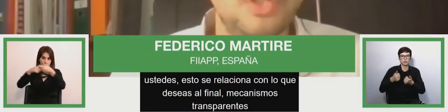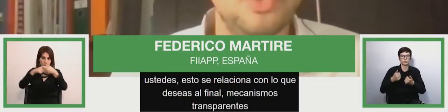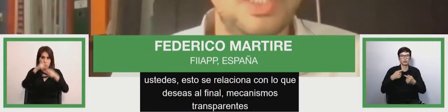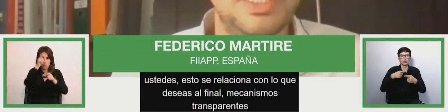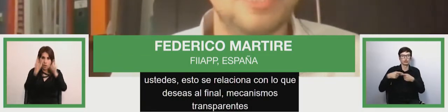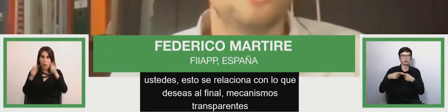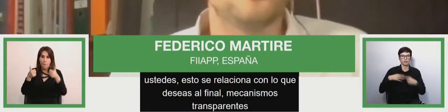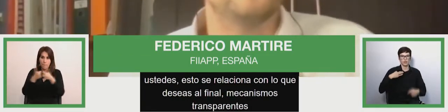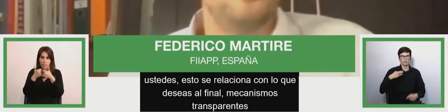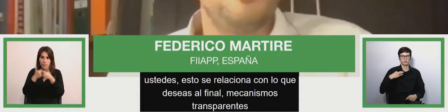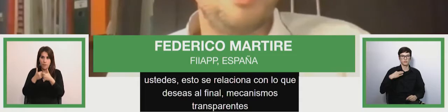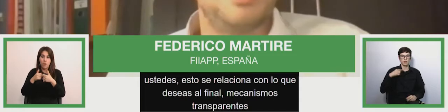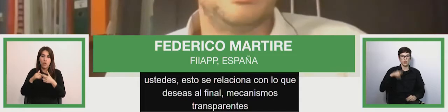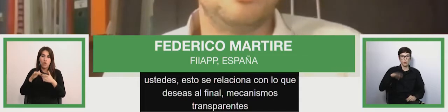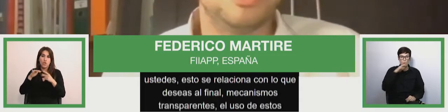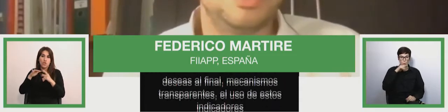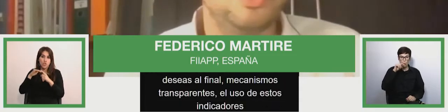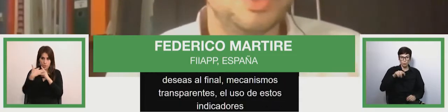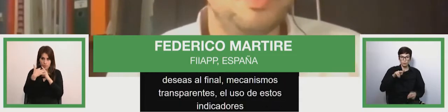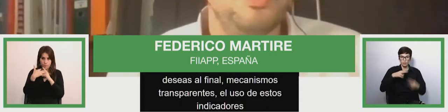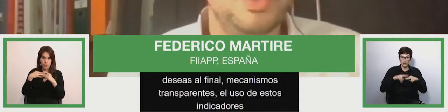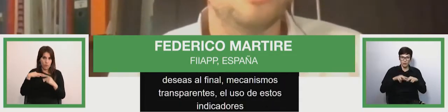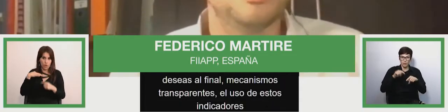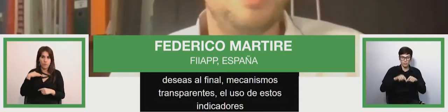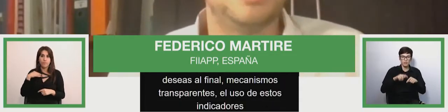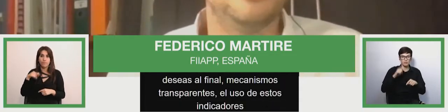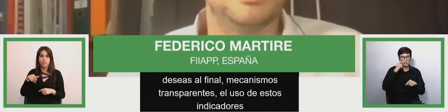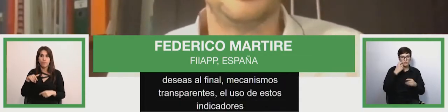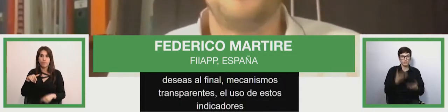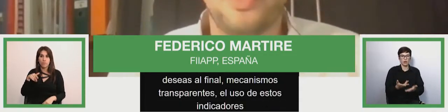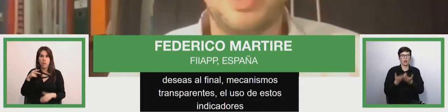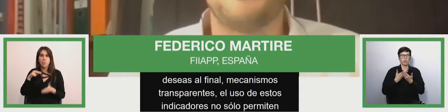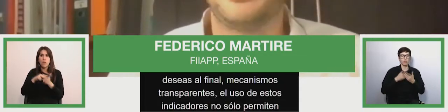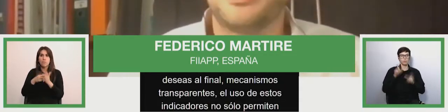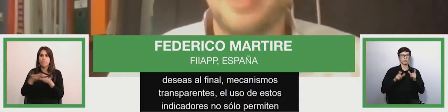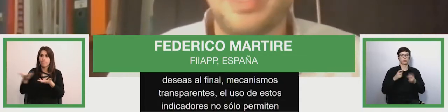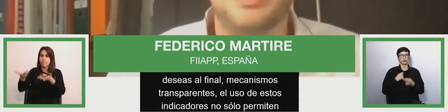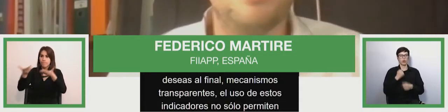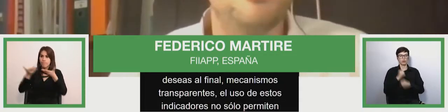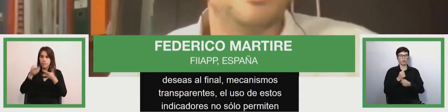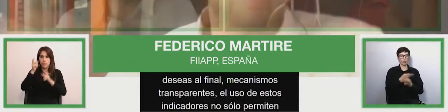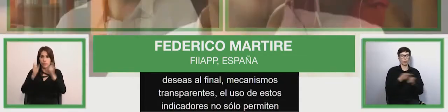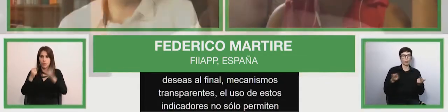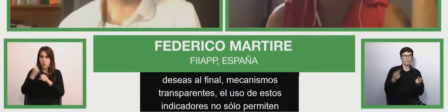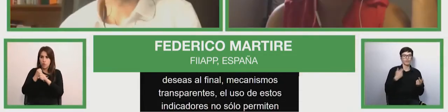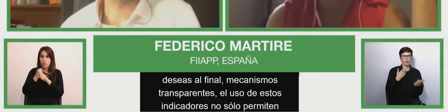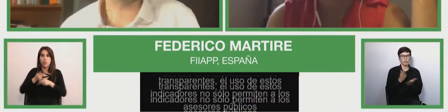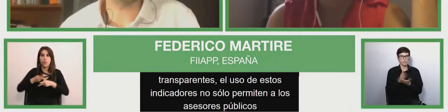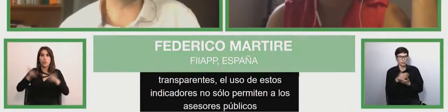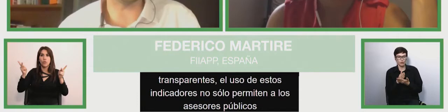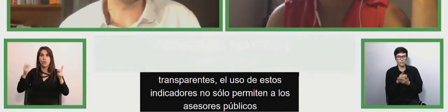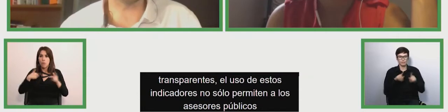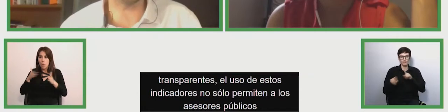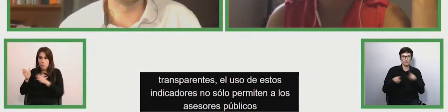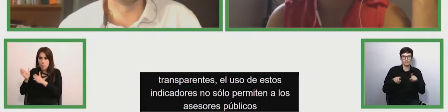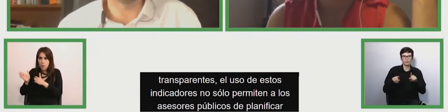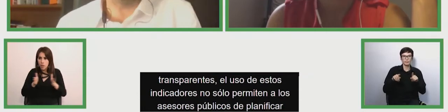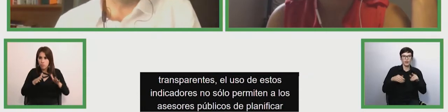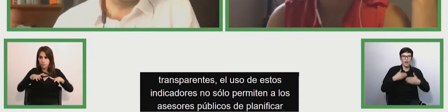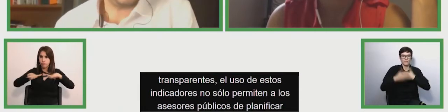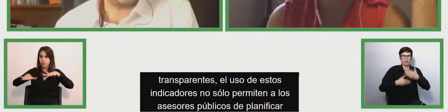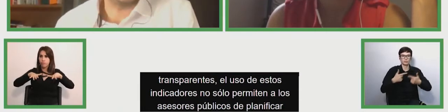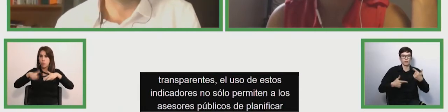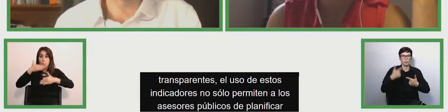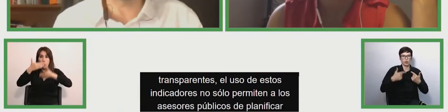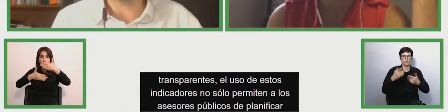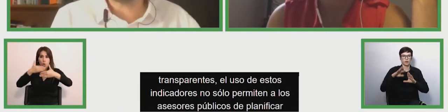uso de esos índex, no solo permiten a los decisores públicos de planificar, programar y, en fin, avanzar en las políticas de inclusión, si